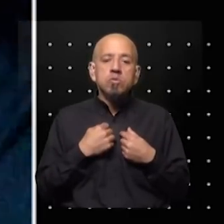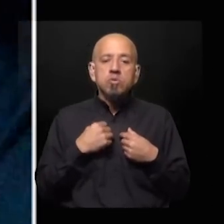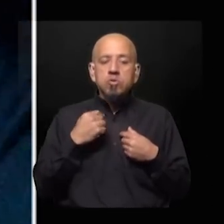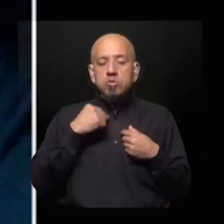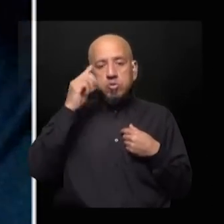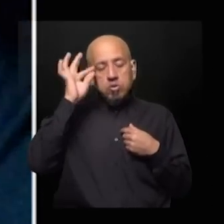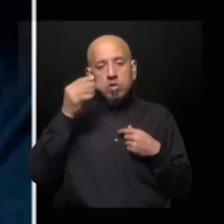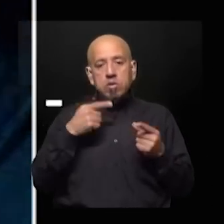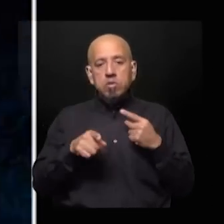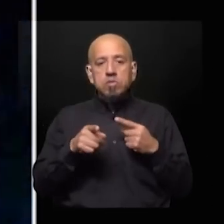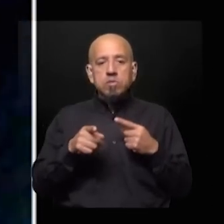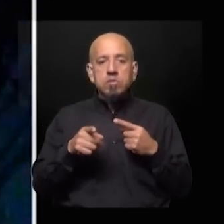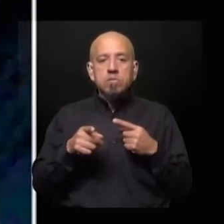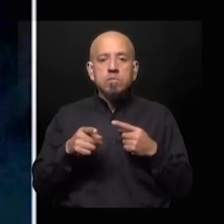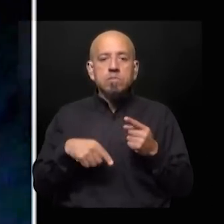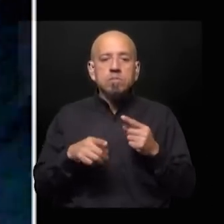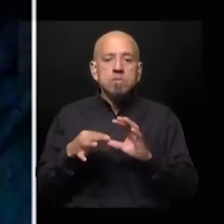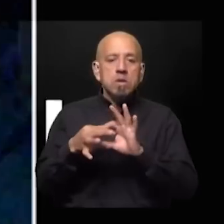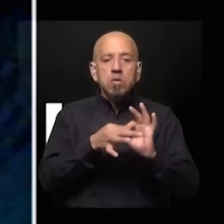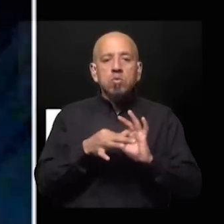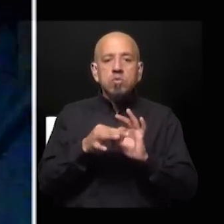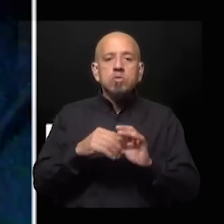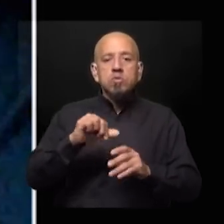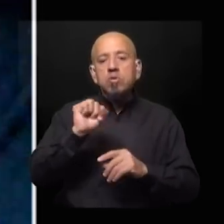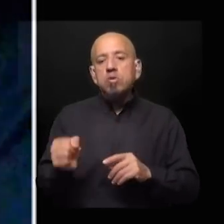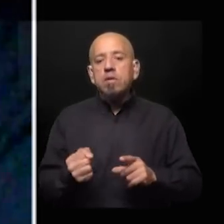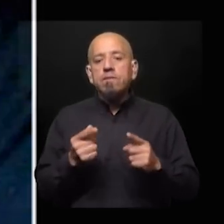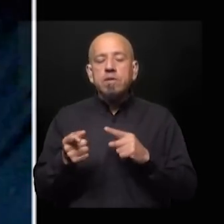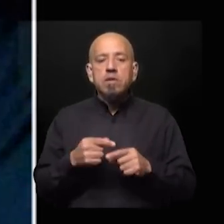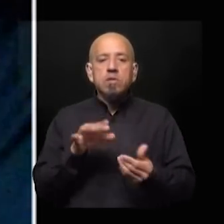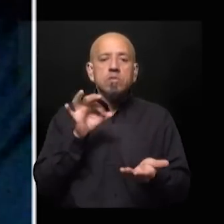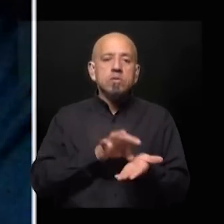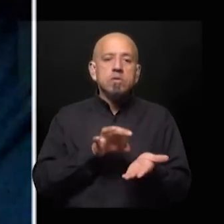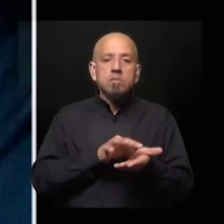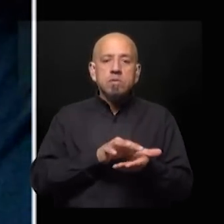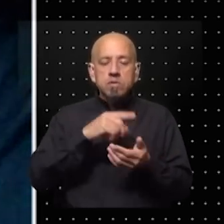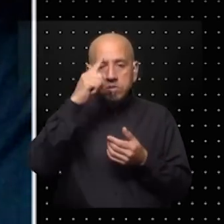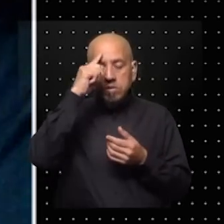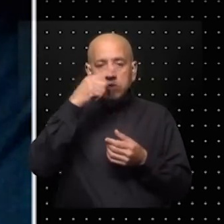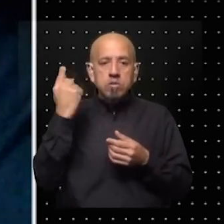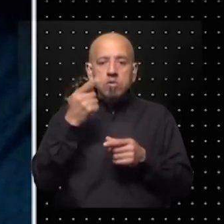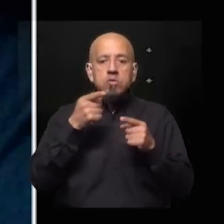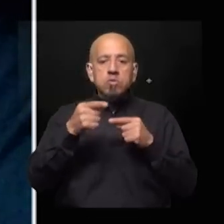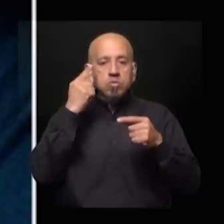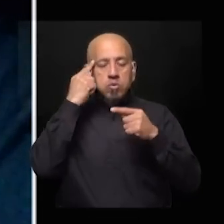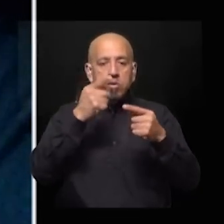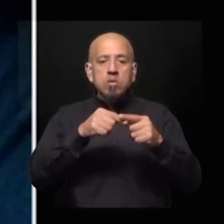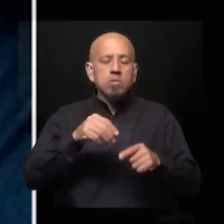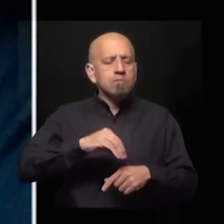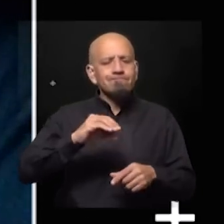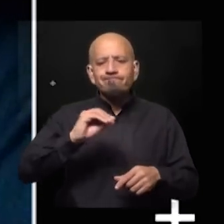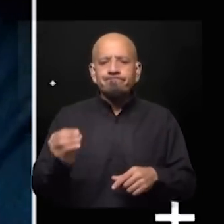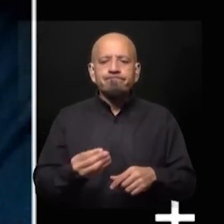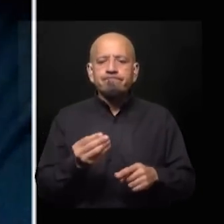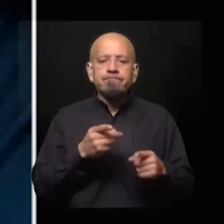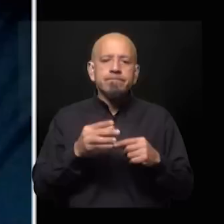también la Unión Africana y los diferentes sistemas de integración regional son objetivamente un fracaso. Se tienen que